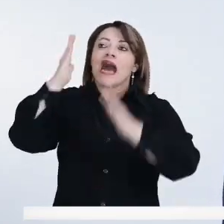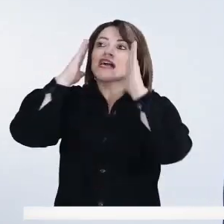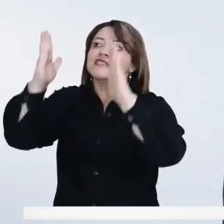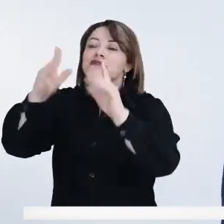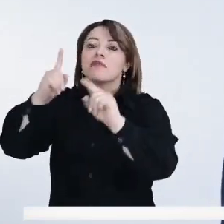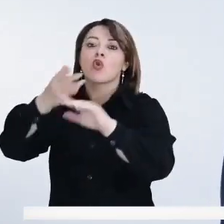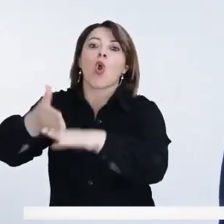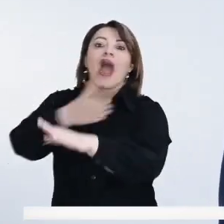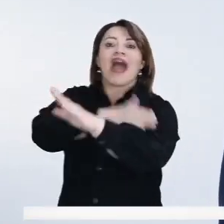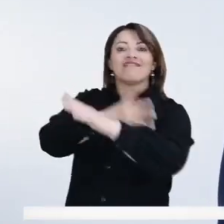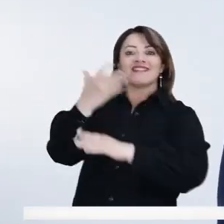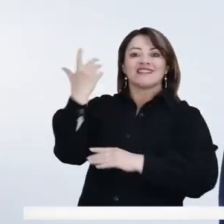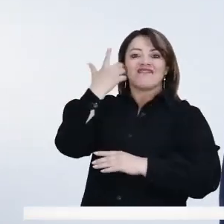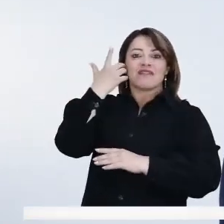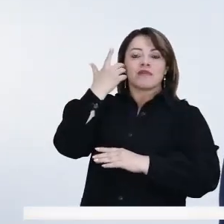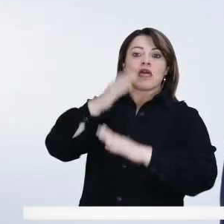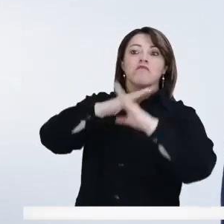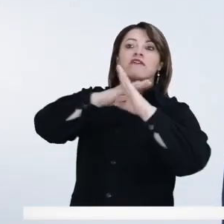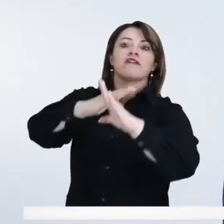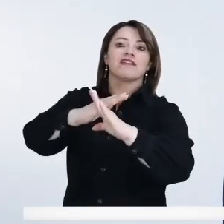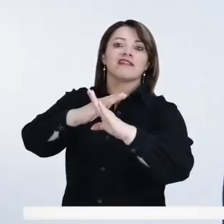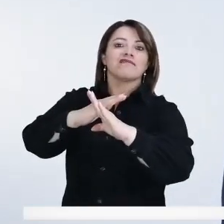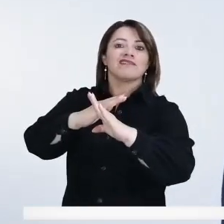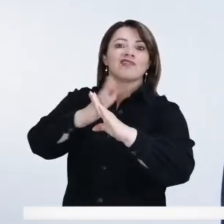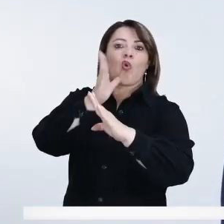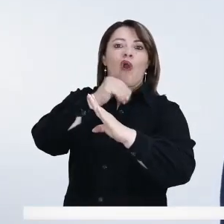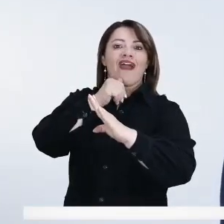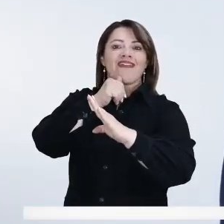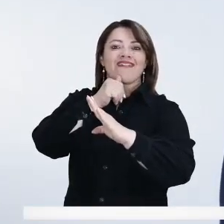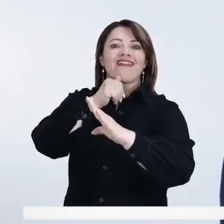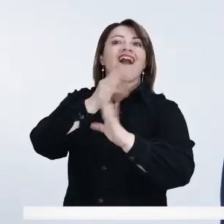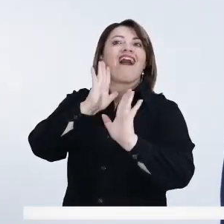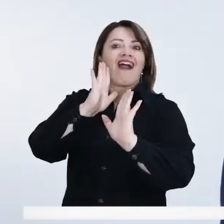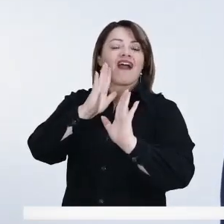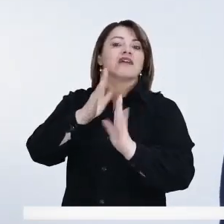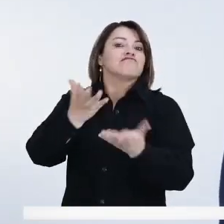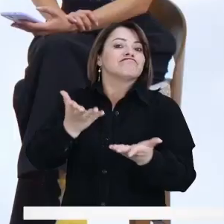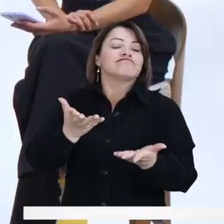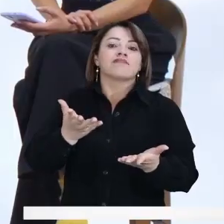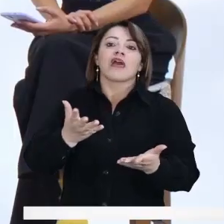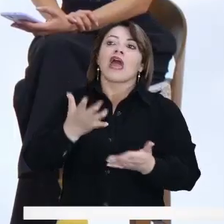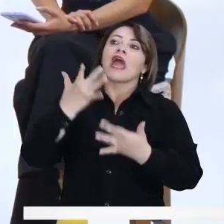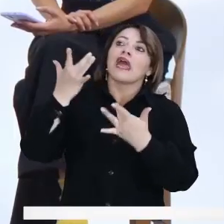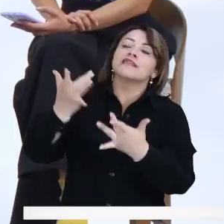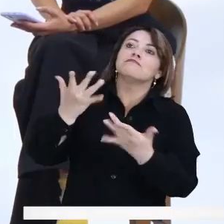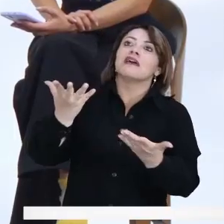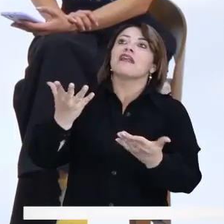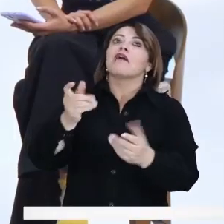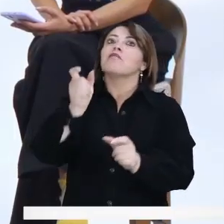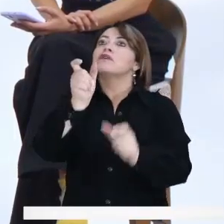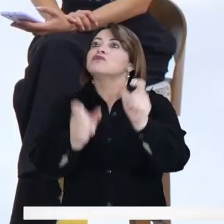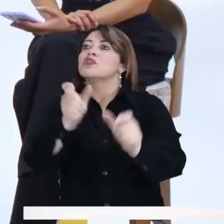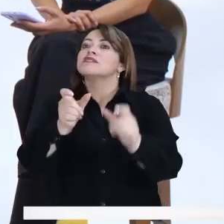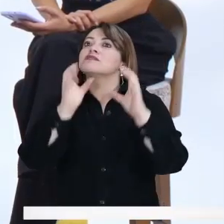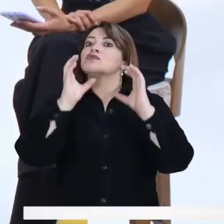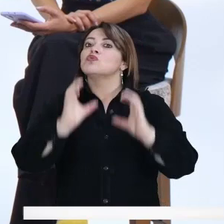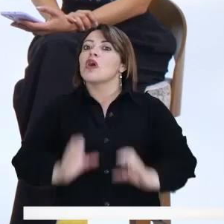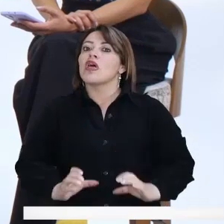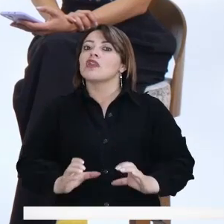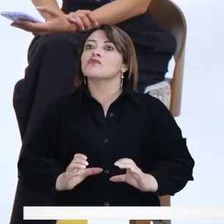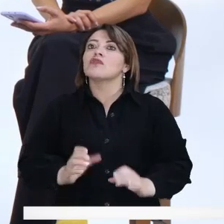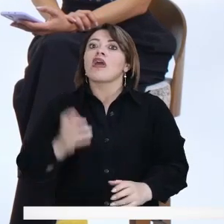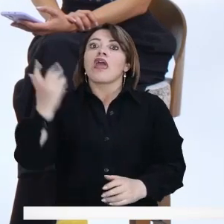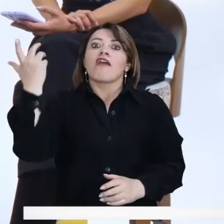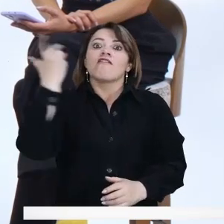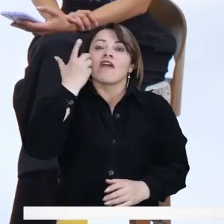enfermedad y no en prevenir la enfermedad, que sería muy importante. No hay que esperar que el ciudadano